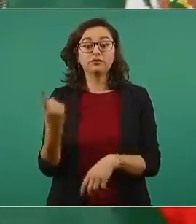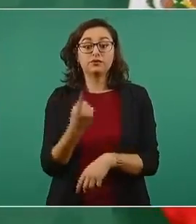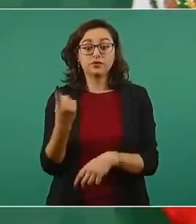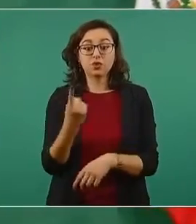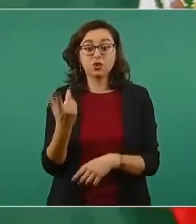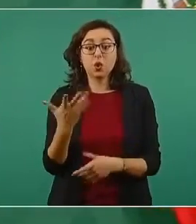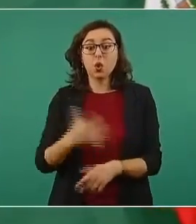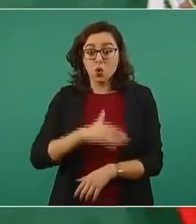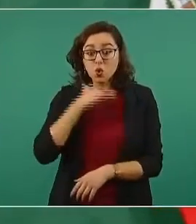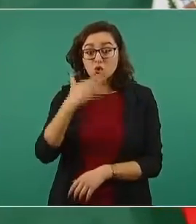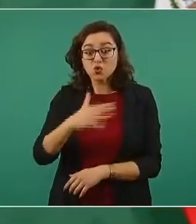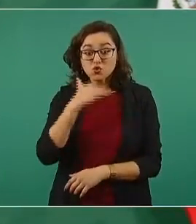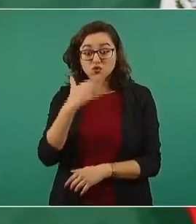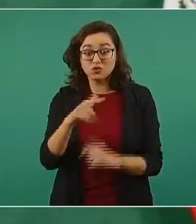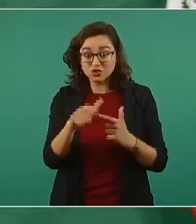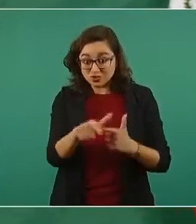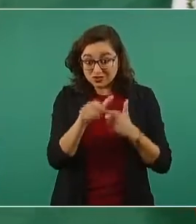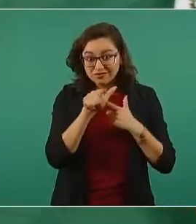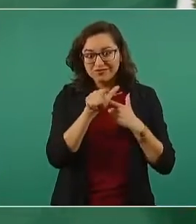necesitaban